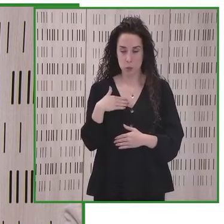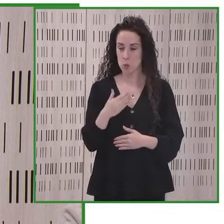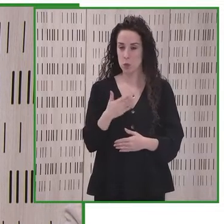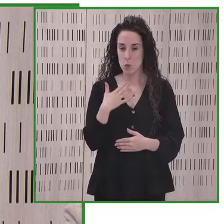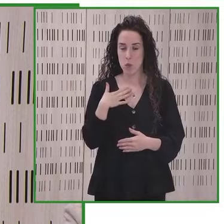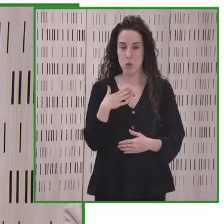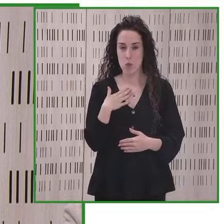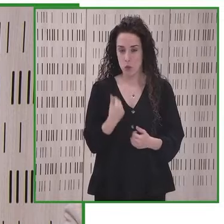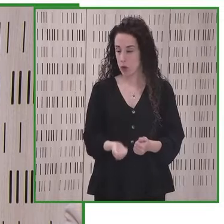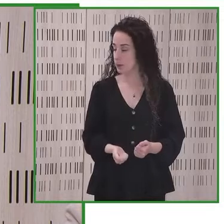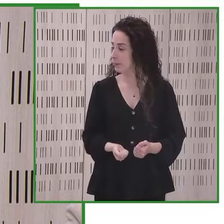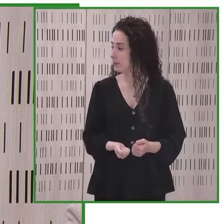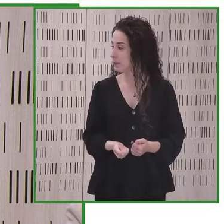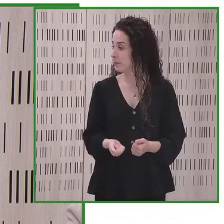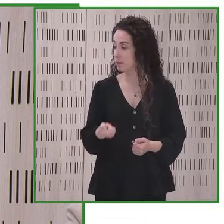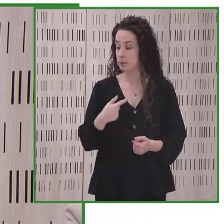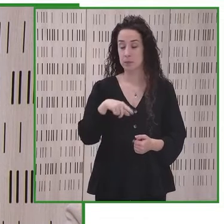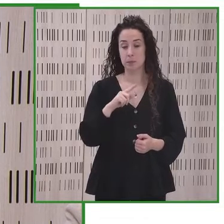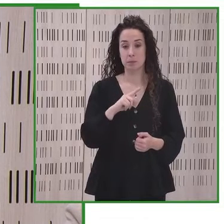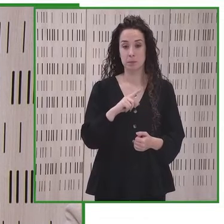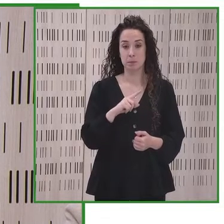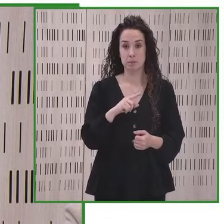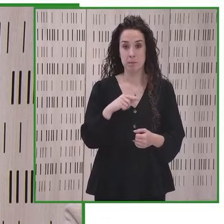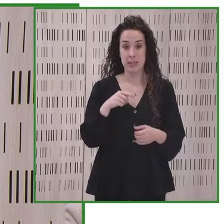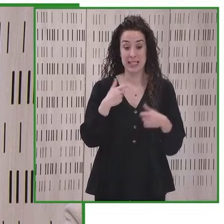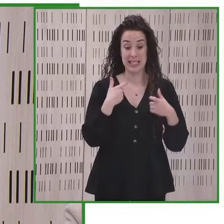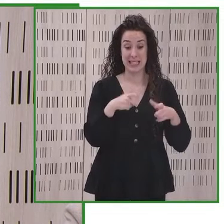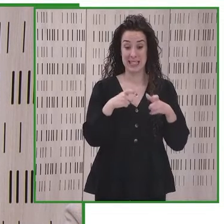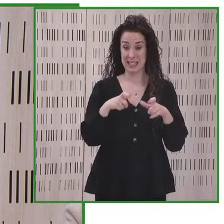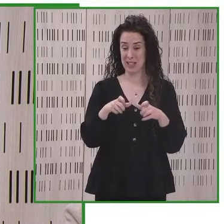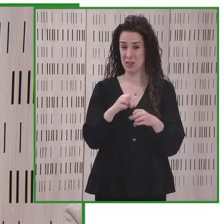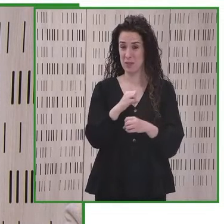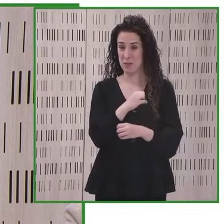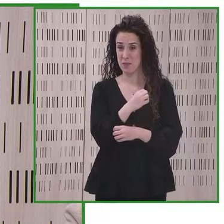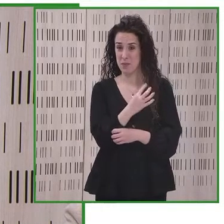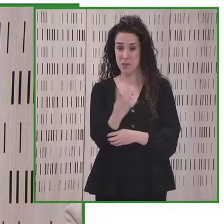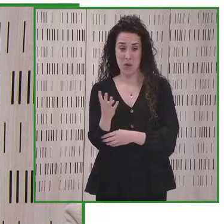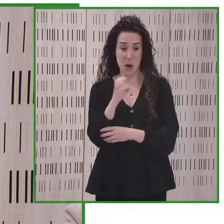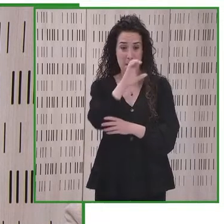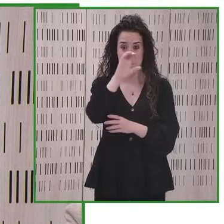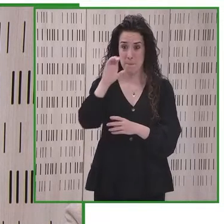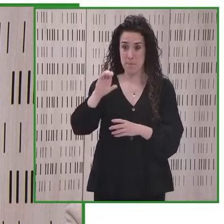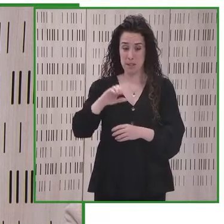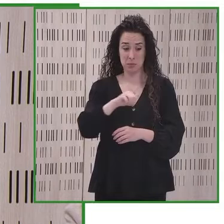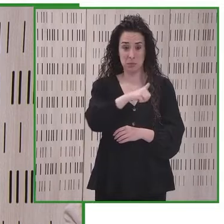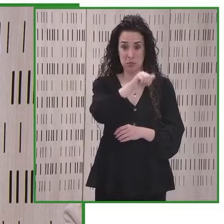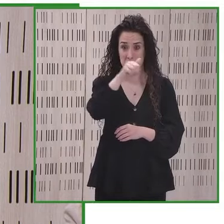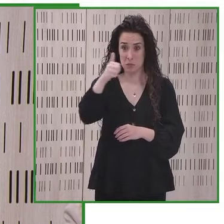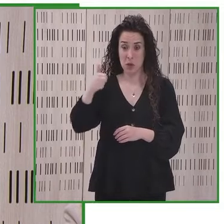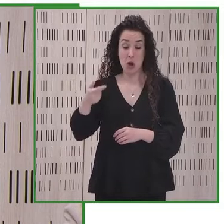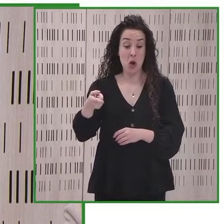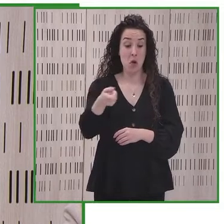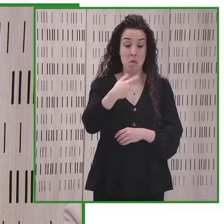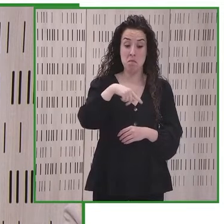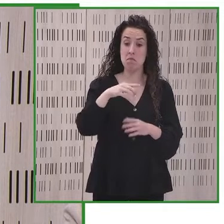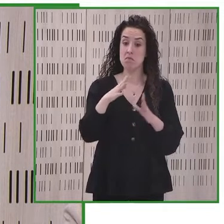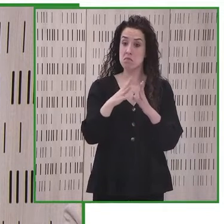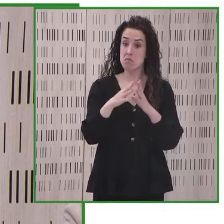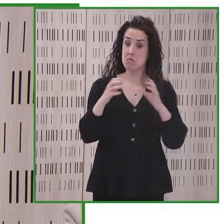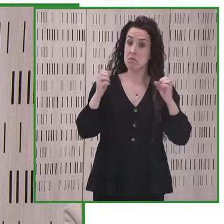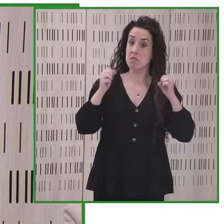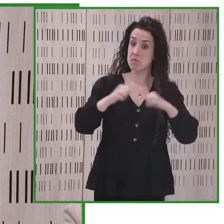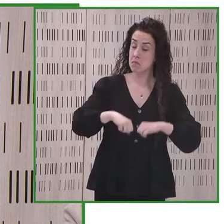todo el mundo. La innovación existe en todos los campos, en todos los países,